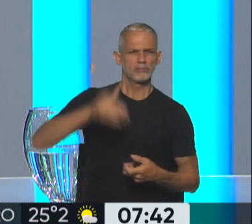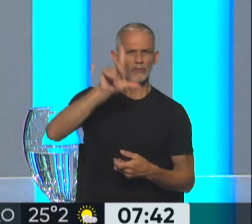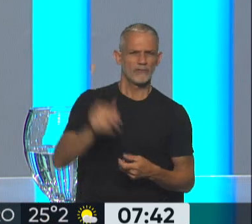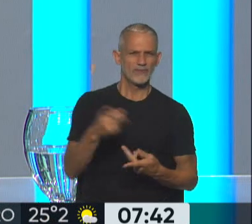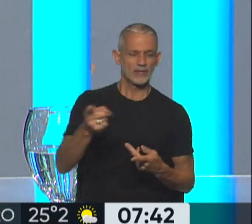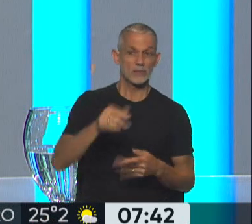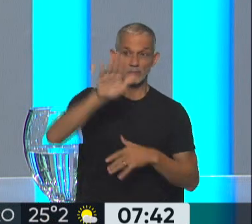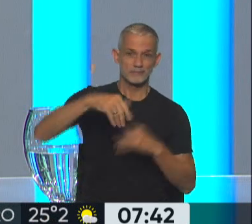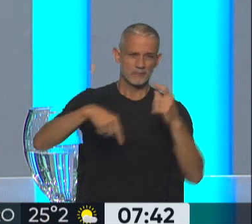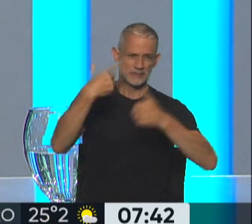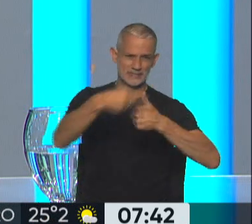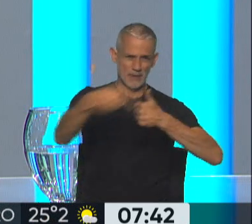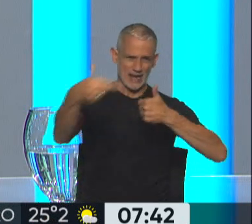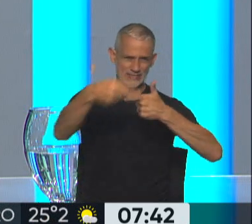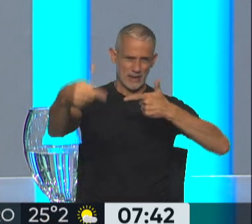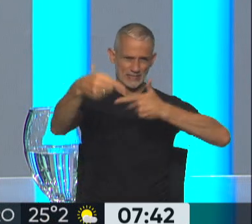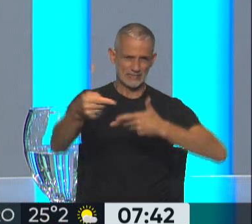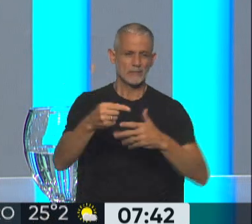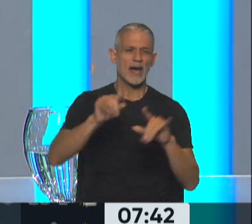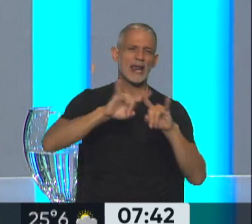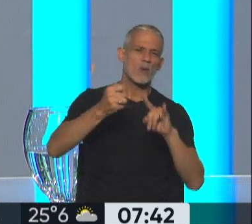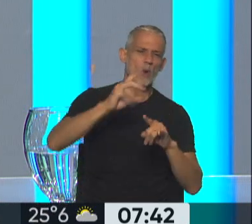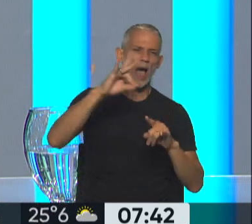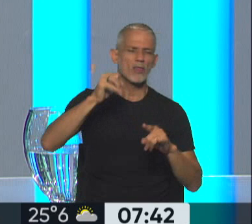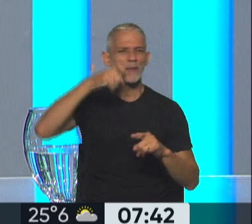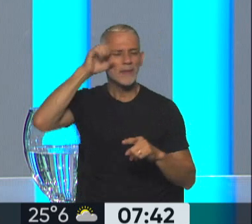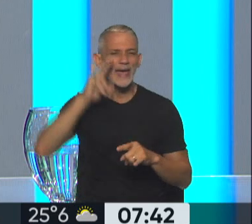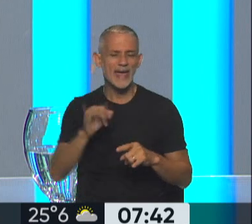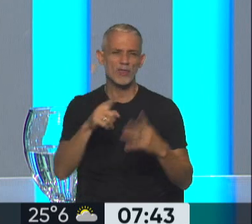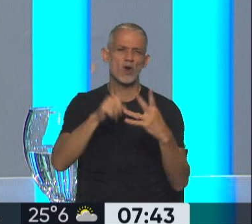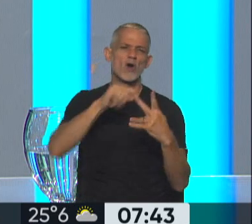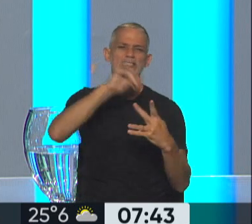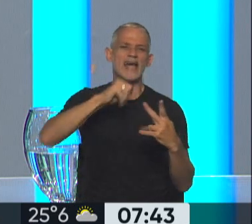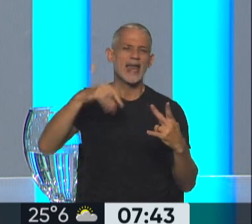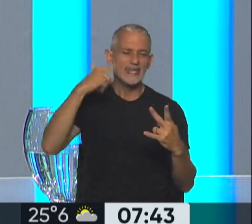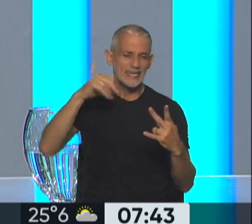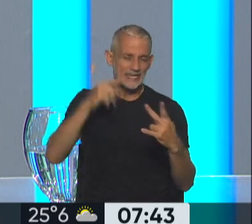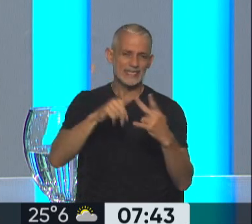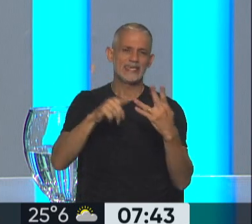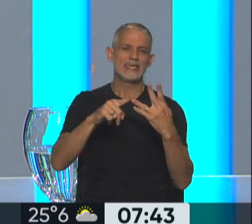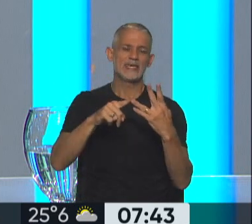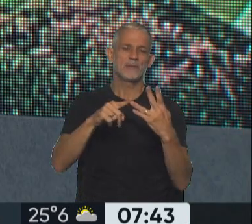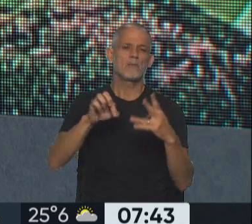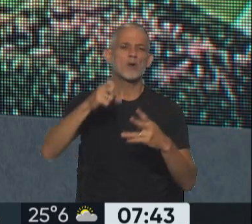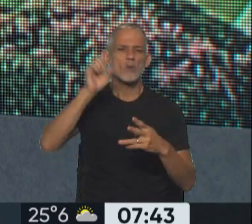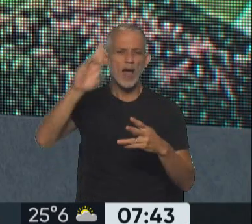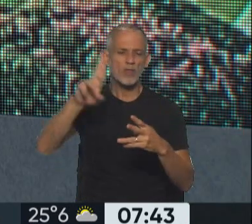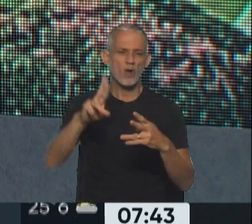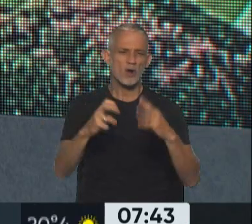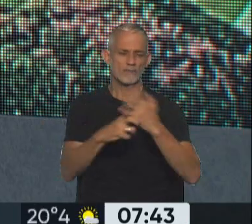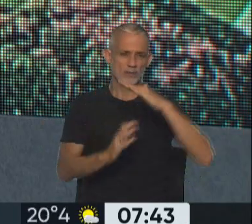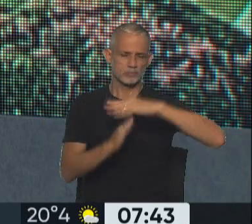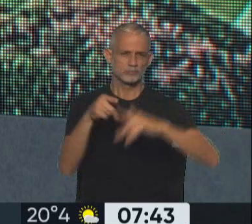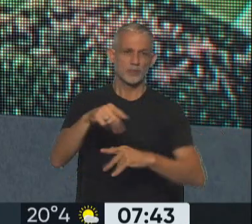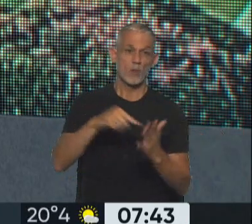citado para las próximas semanas, Guado de Pedro, Carlos Zannini, el Procurador de la Ciudad de Buenos Aires, y se avanza de esta